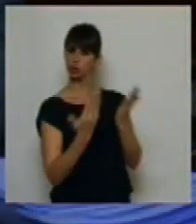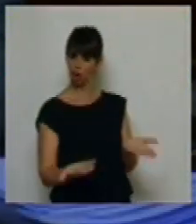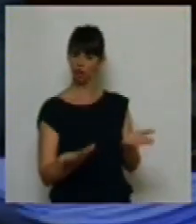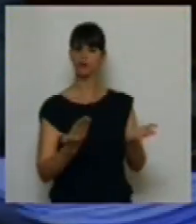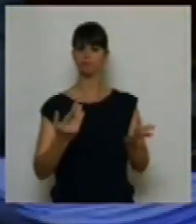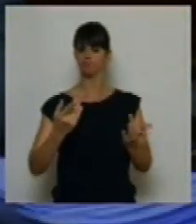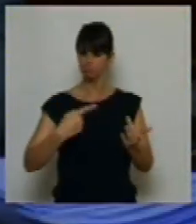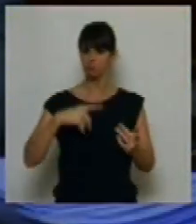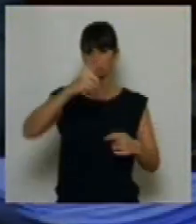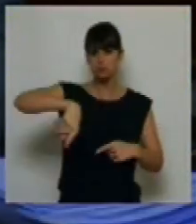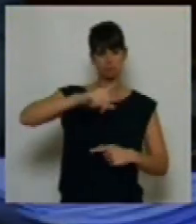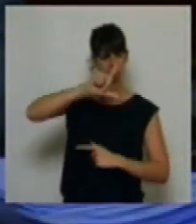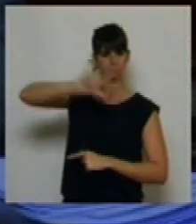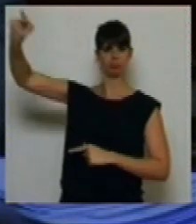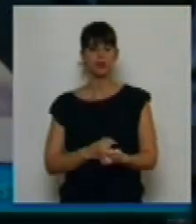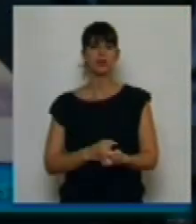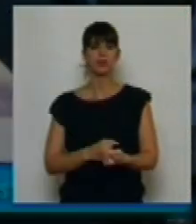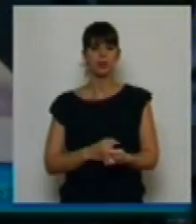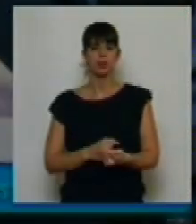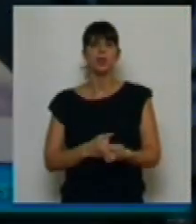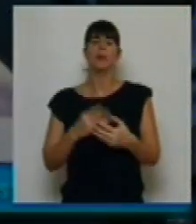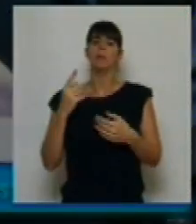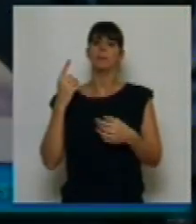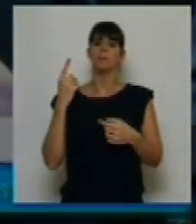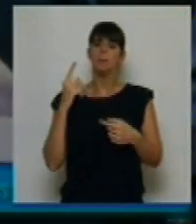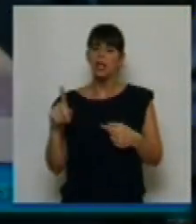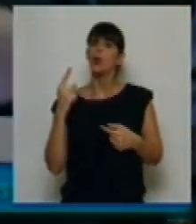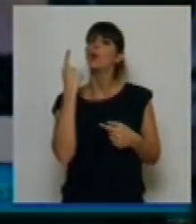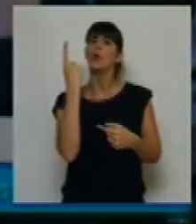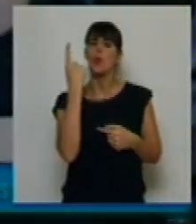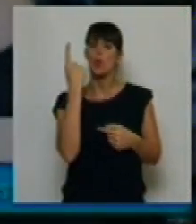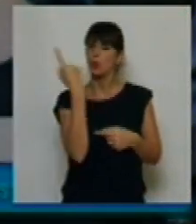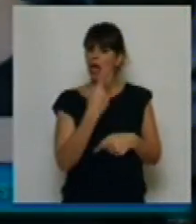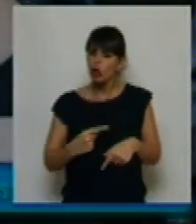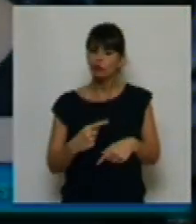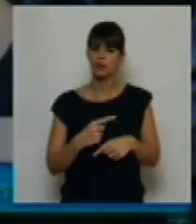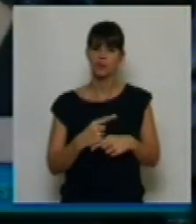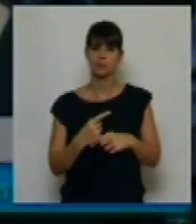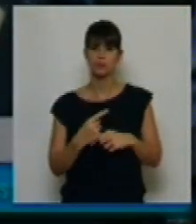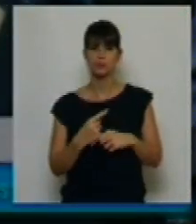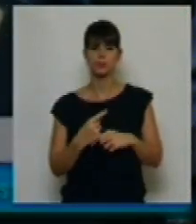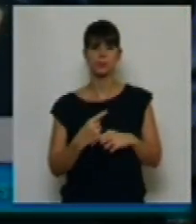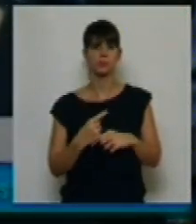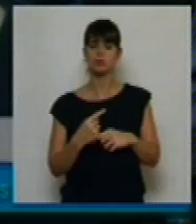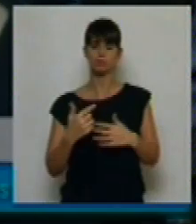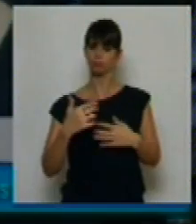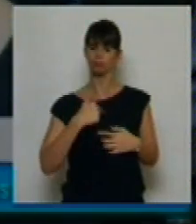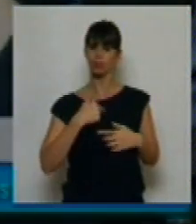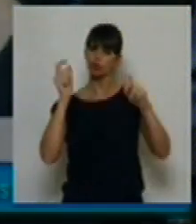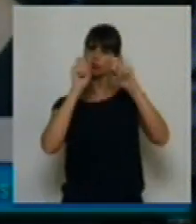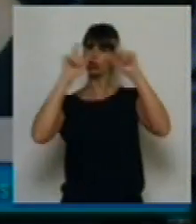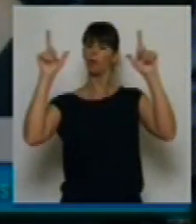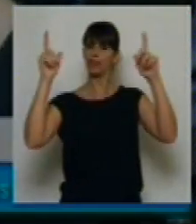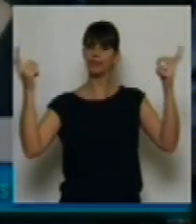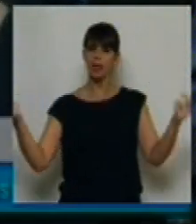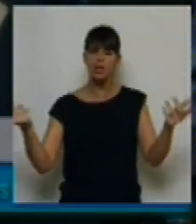es un día de mucha tristeza. Una de las cosas que más me llamó la atención fue el